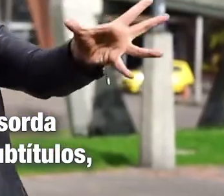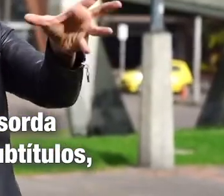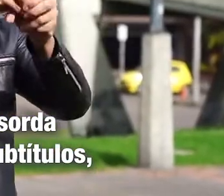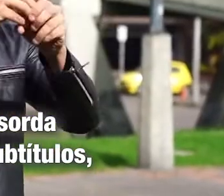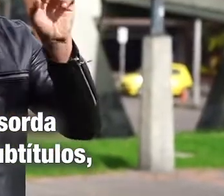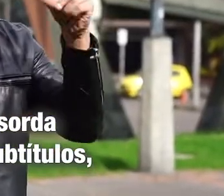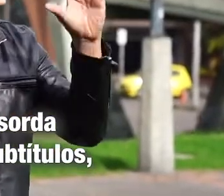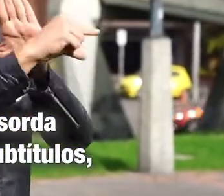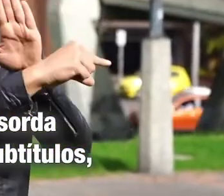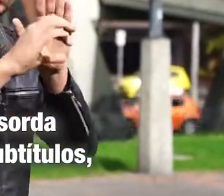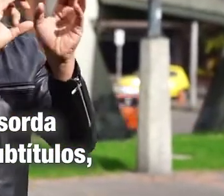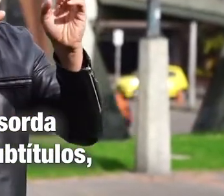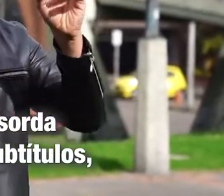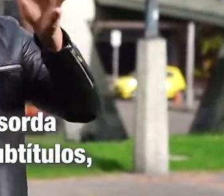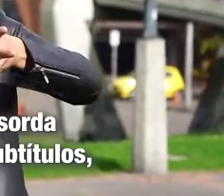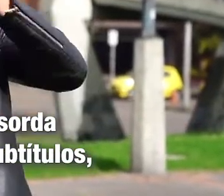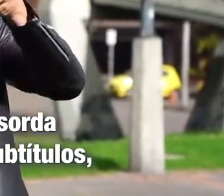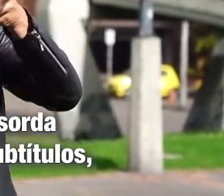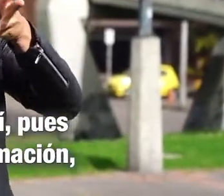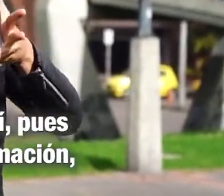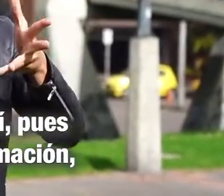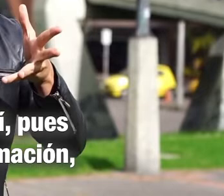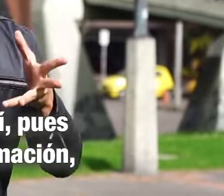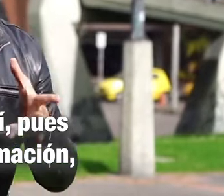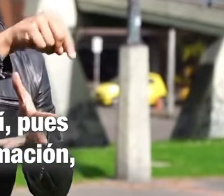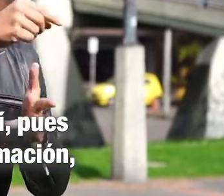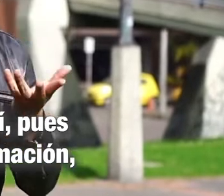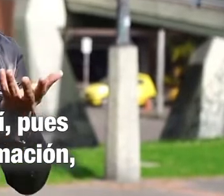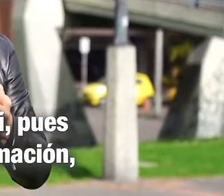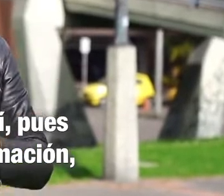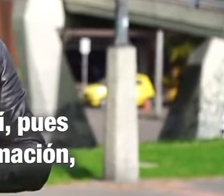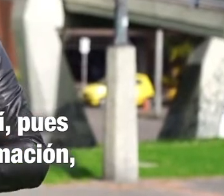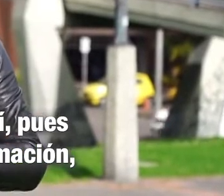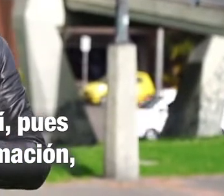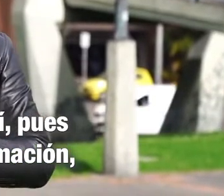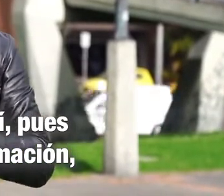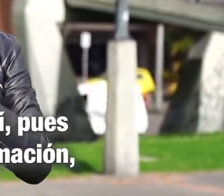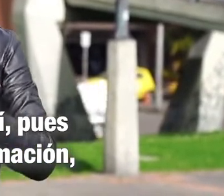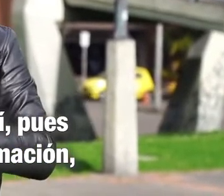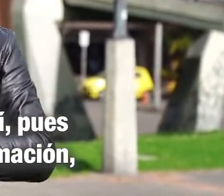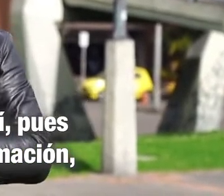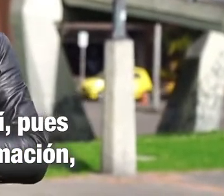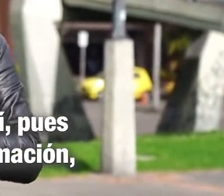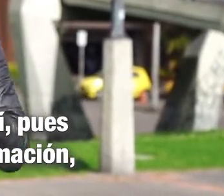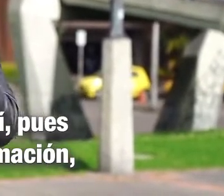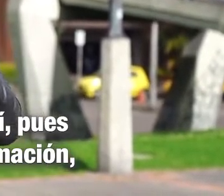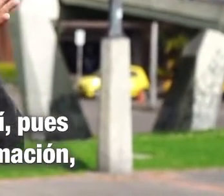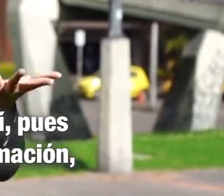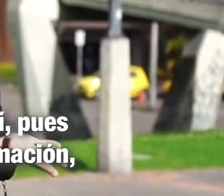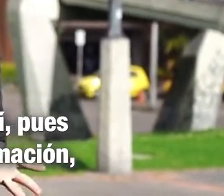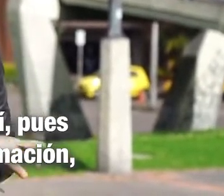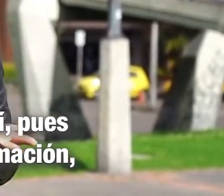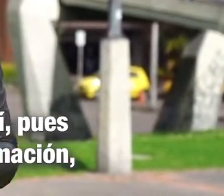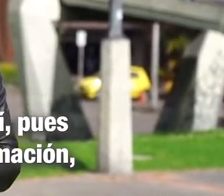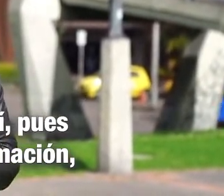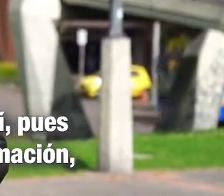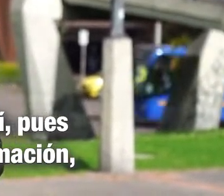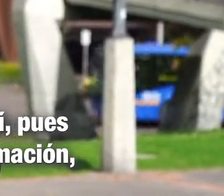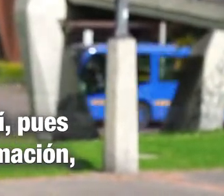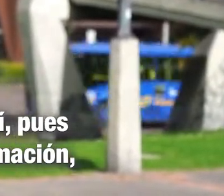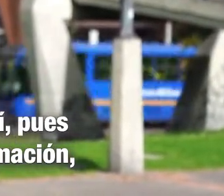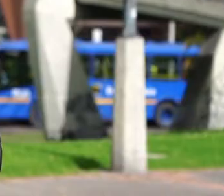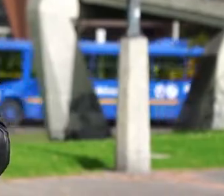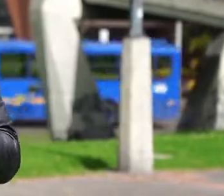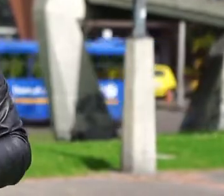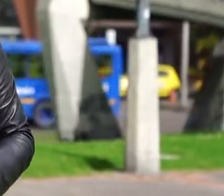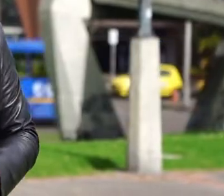medios audiovisuales es importante ver los subtítulos, la lengua de señas. Si hay personas sordas allí, pues es importante para el mismo acceso